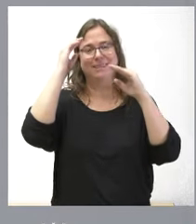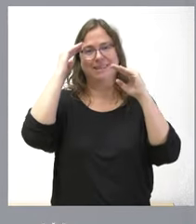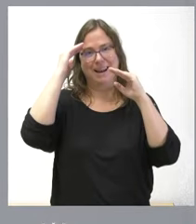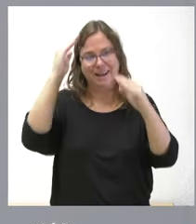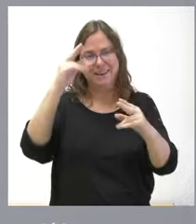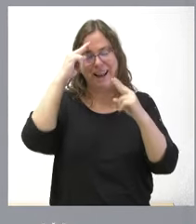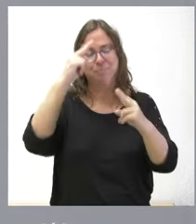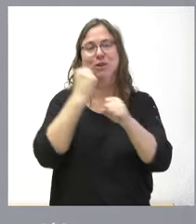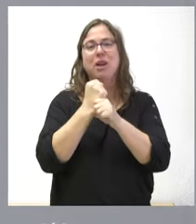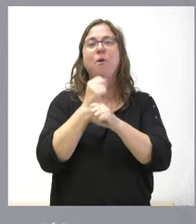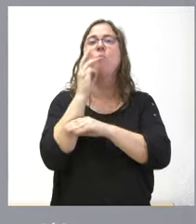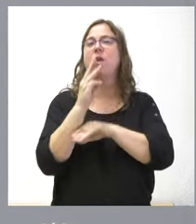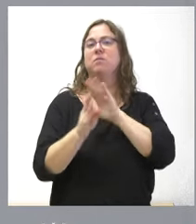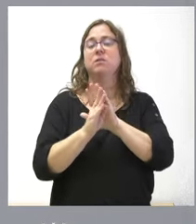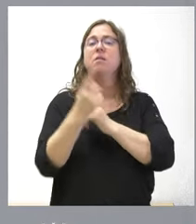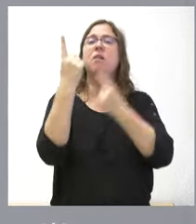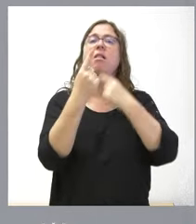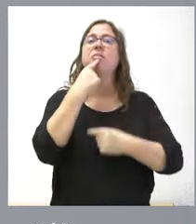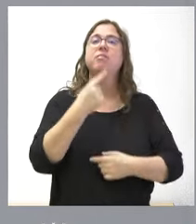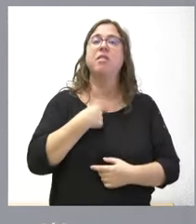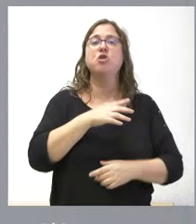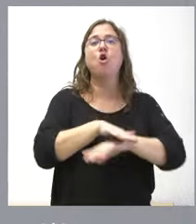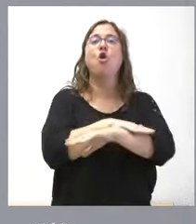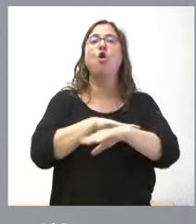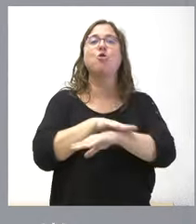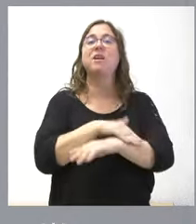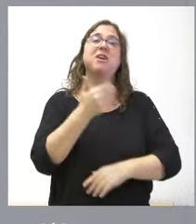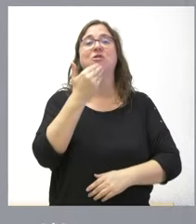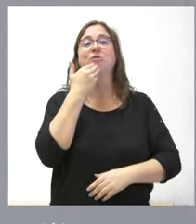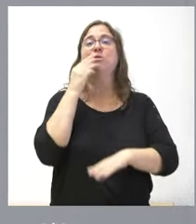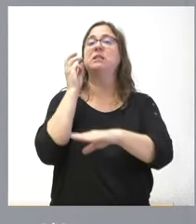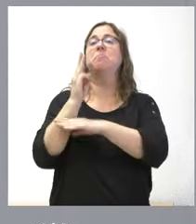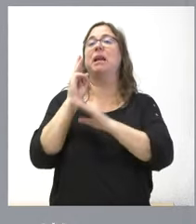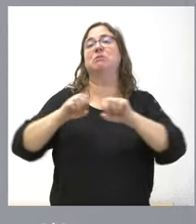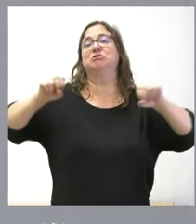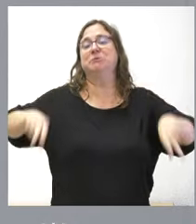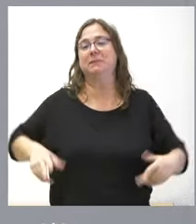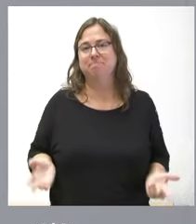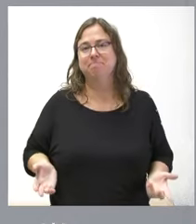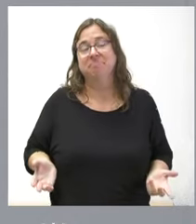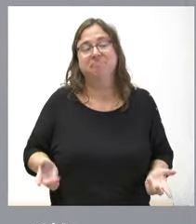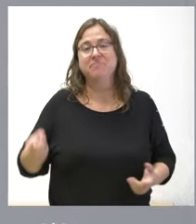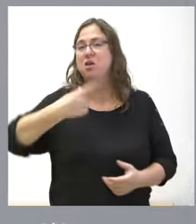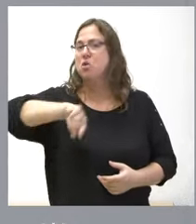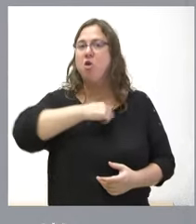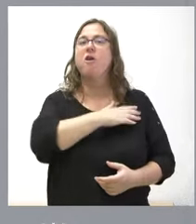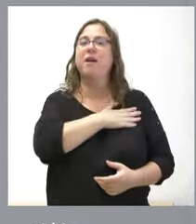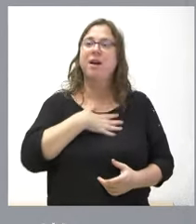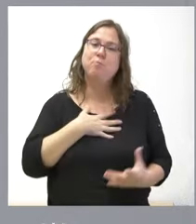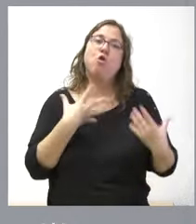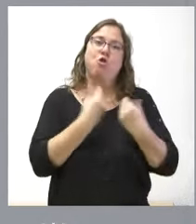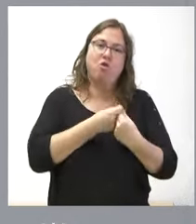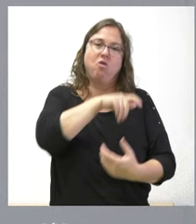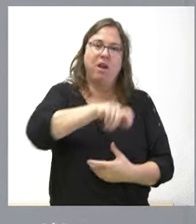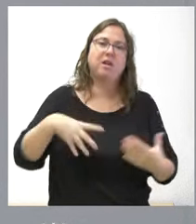cuando escuchamos que hay quien dice que va a gobernar como si no tuviera parlamento es que nosotros queremos gobernar con la gente y queremos